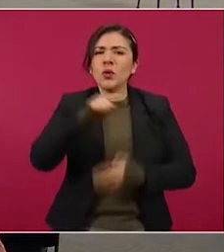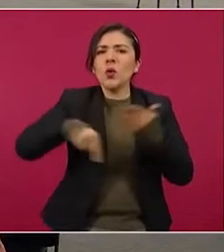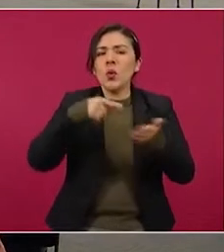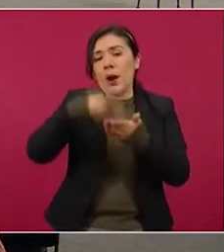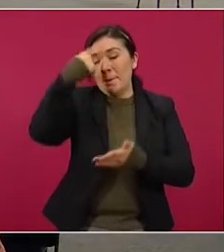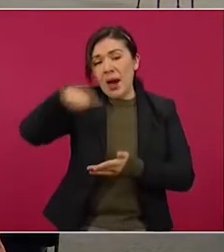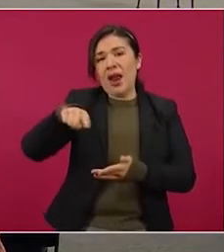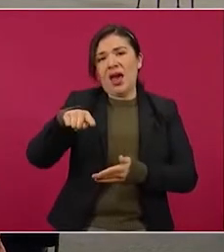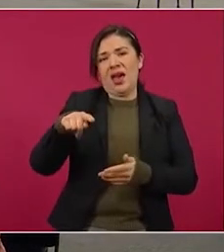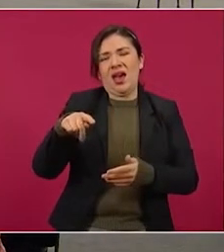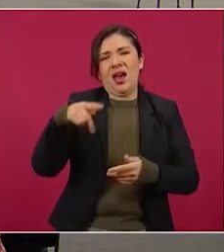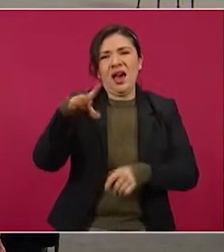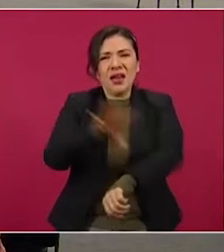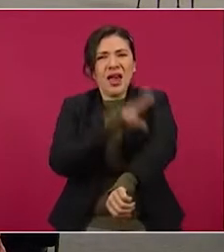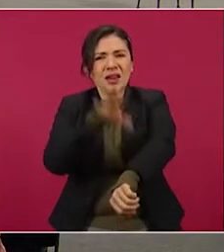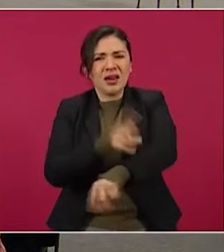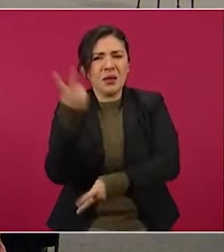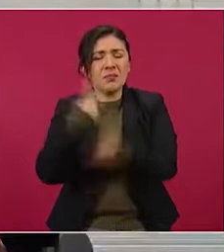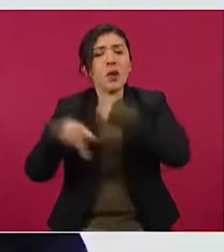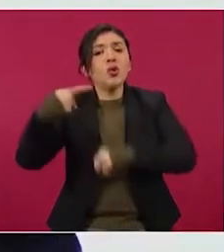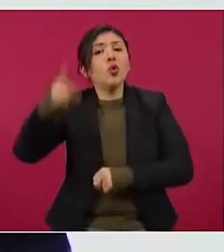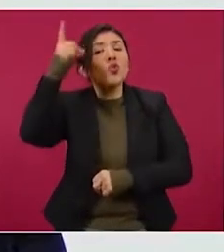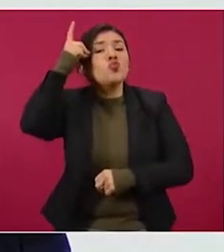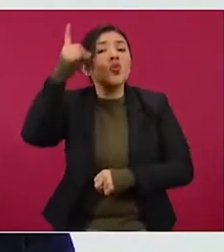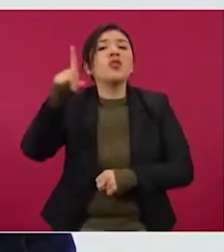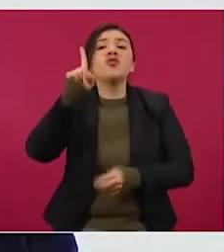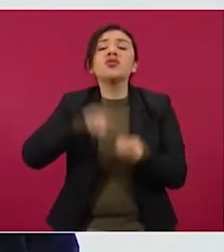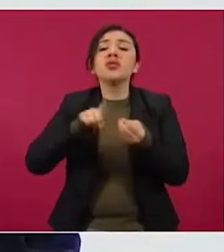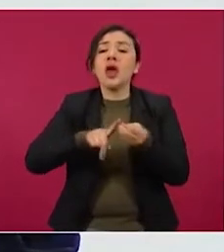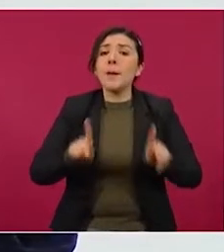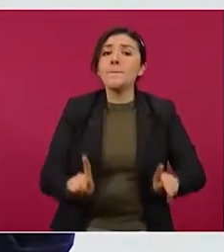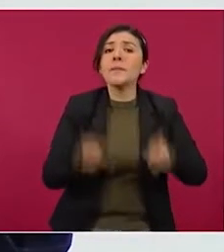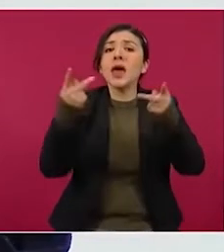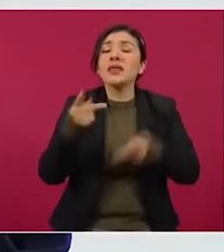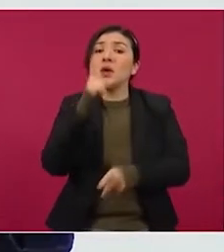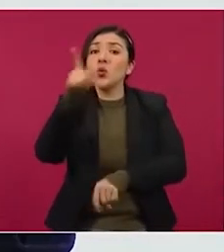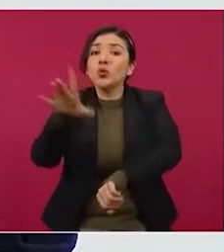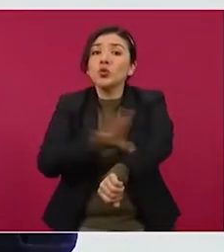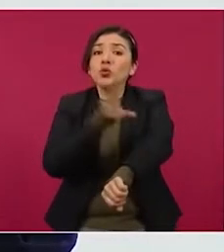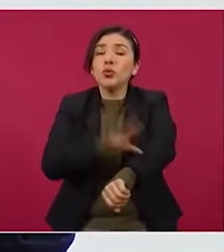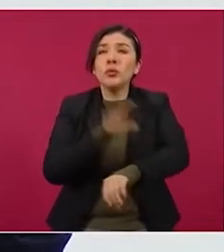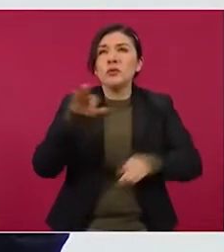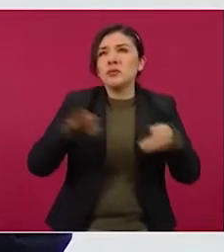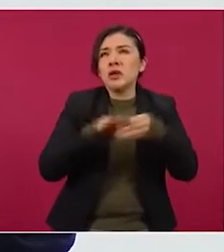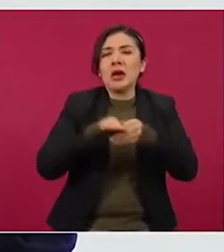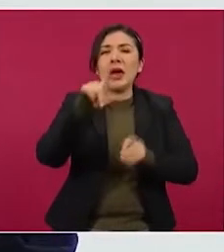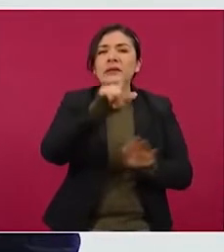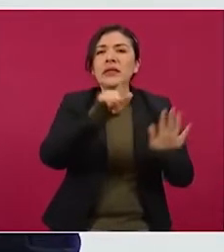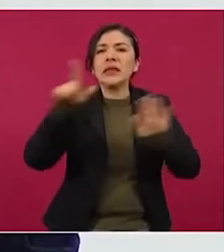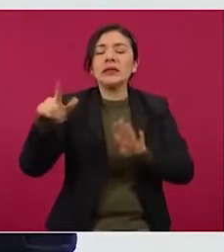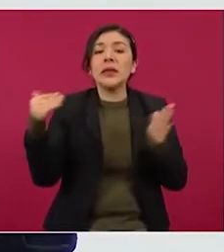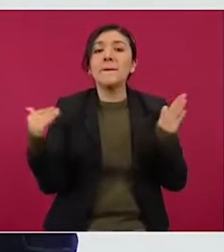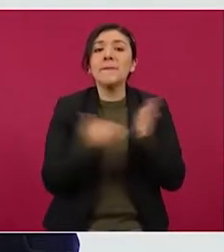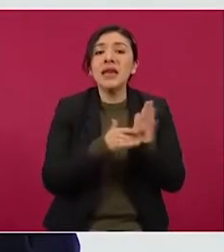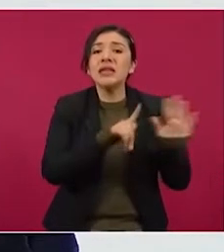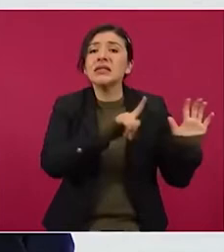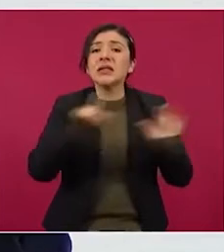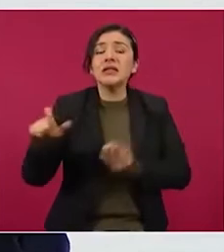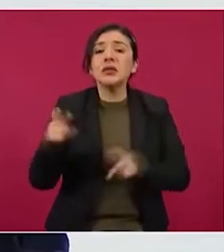autoabasto, un monopolio privado que vende la electricidad a más de 77 mil 700